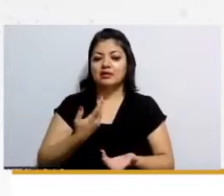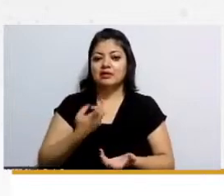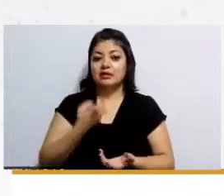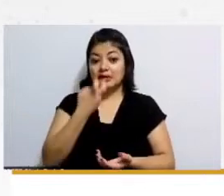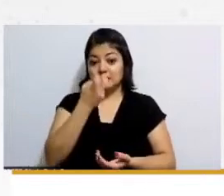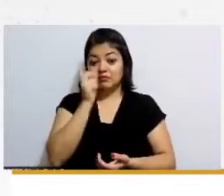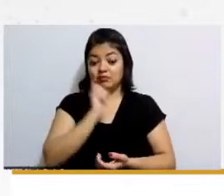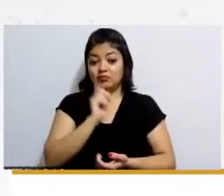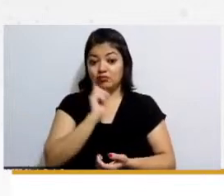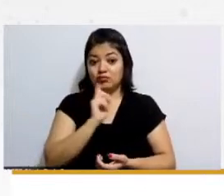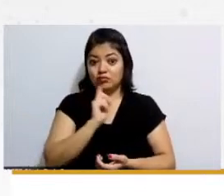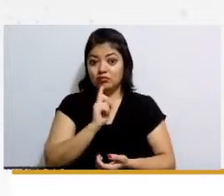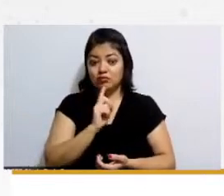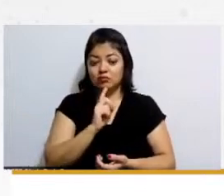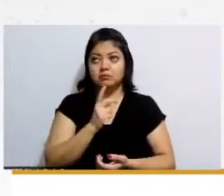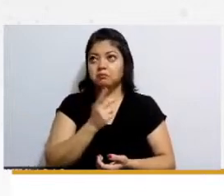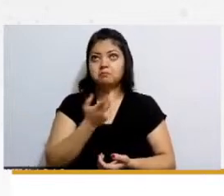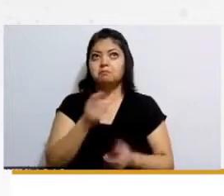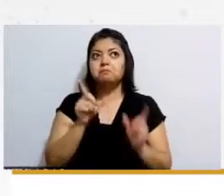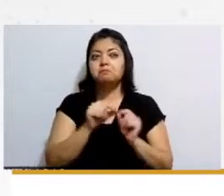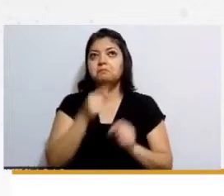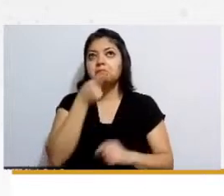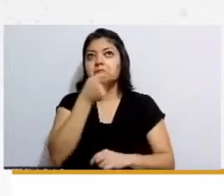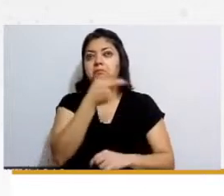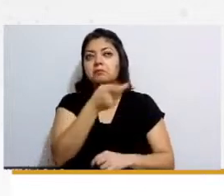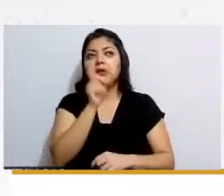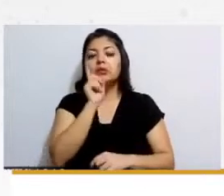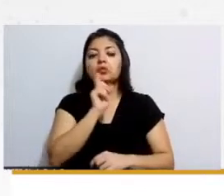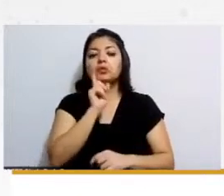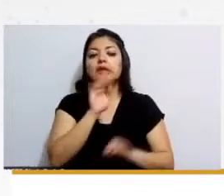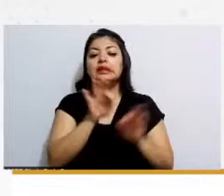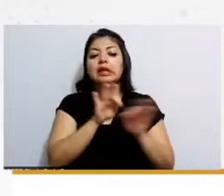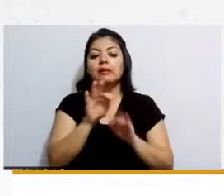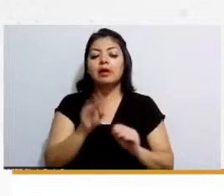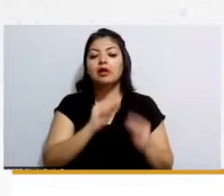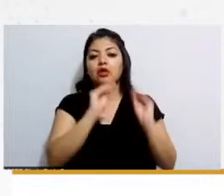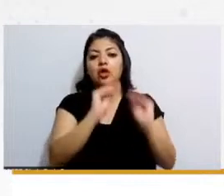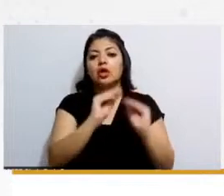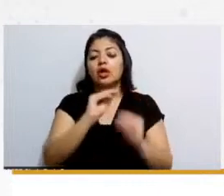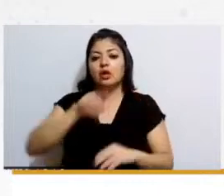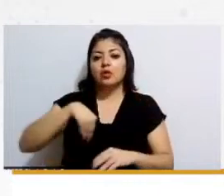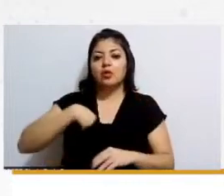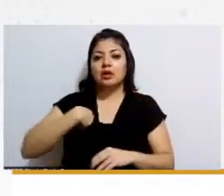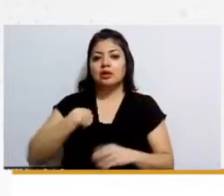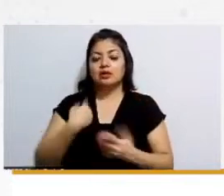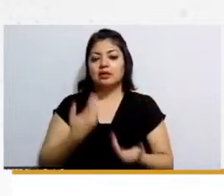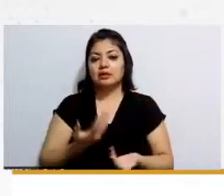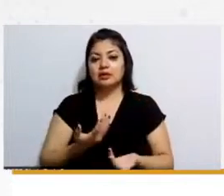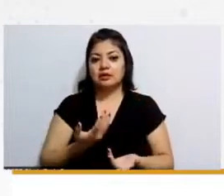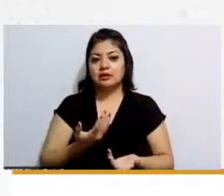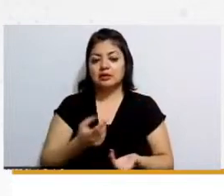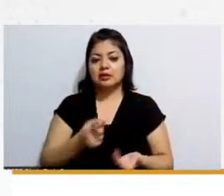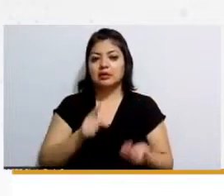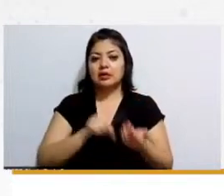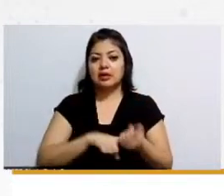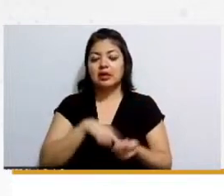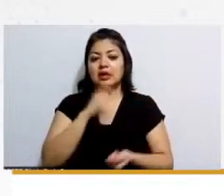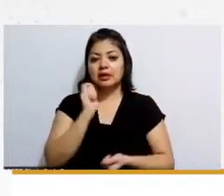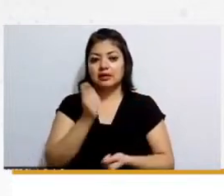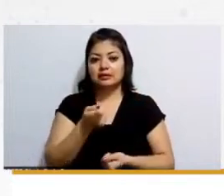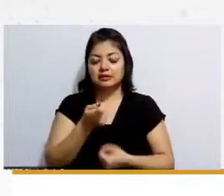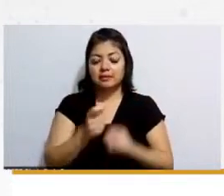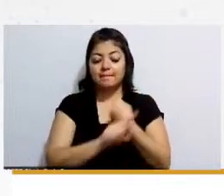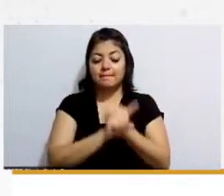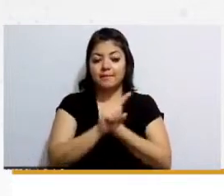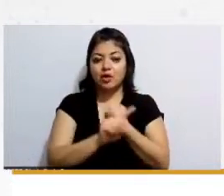así o sea nada más dice la trabajadora y que agregue a su hijo a la guardería ¿no? entonces este ya era es un problema